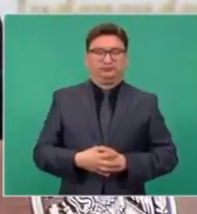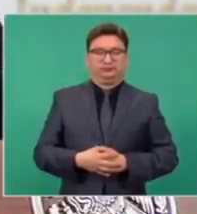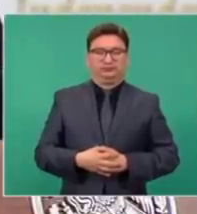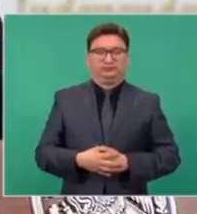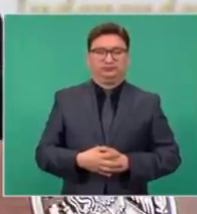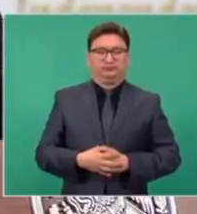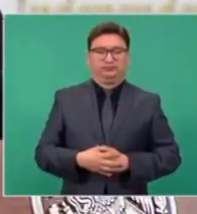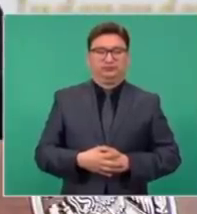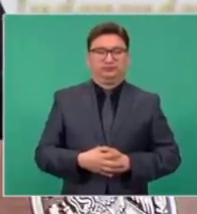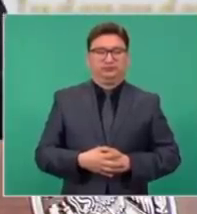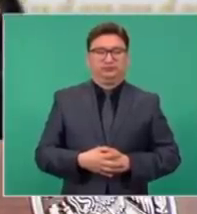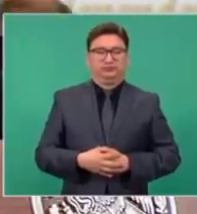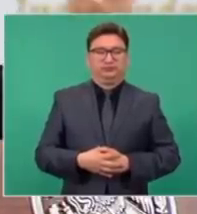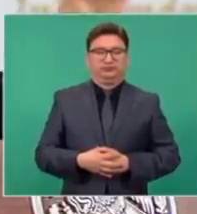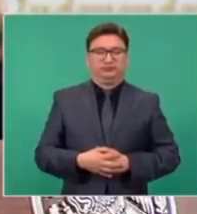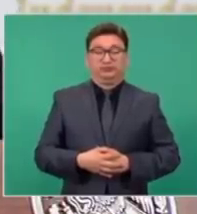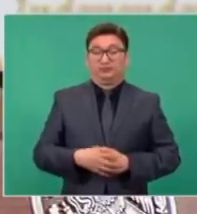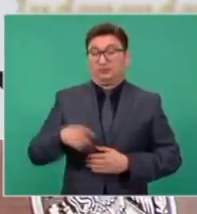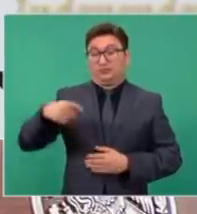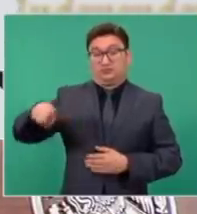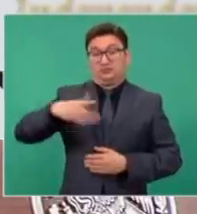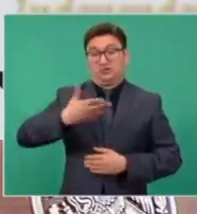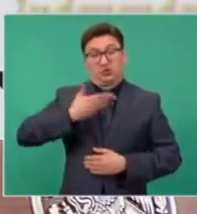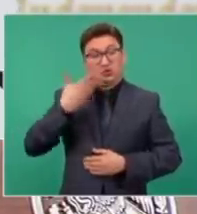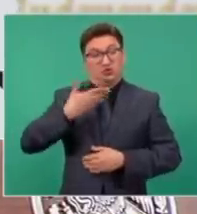De conservadores.